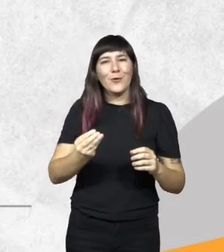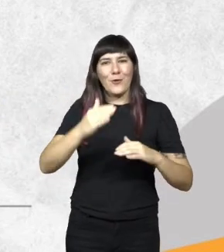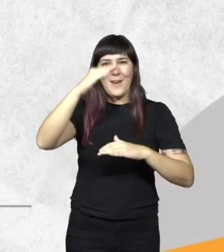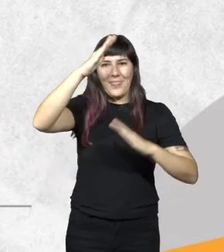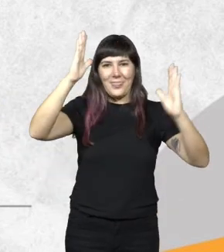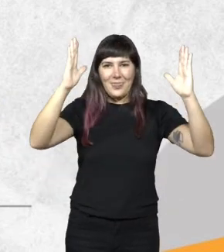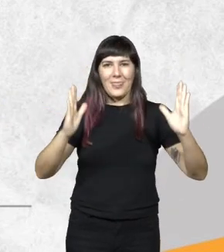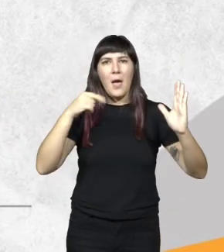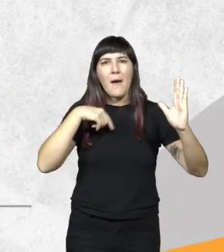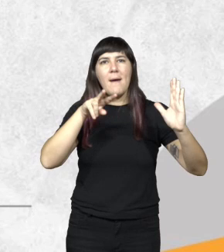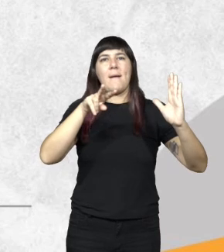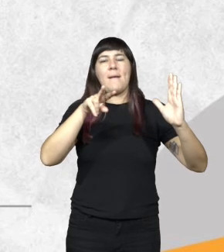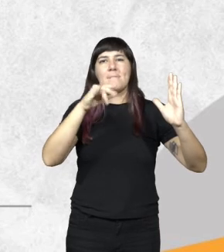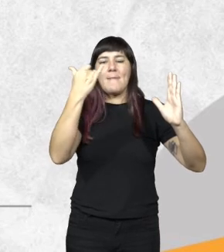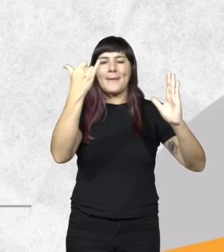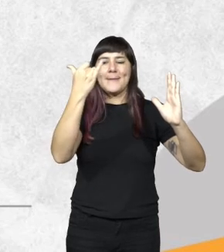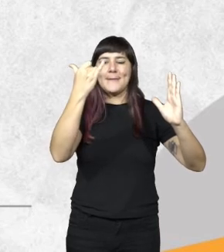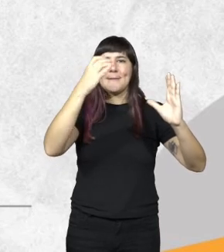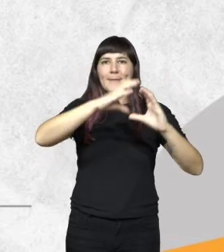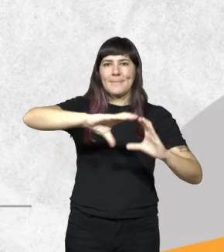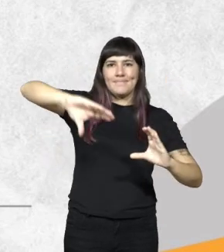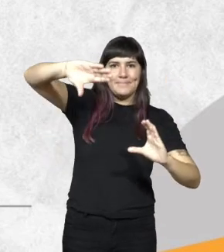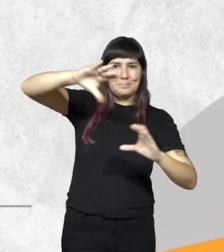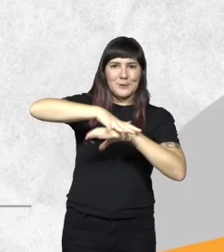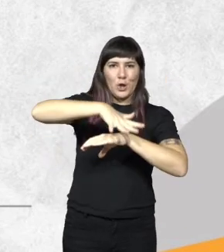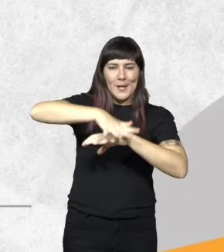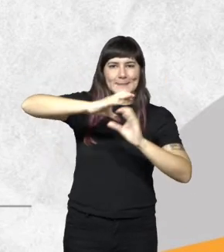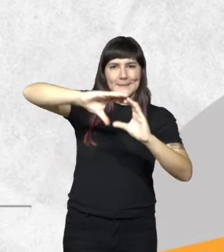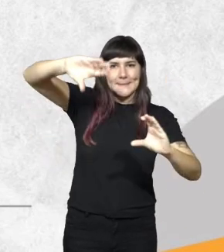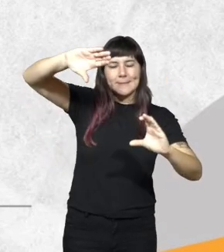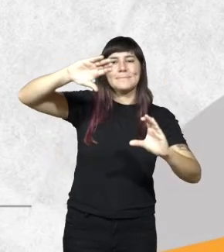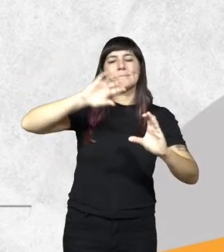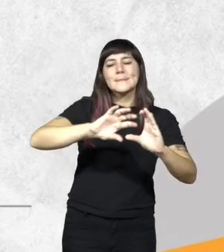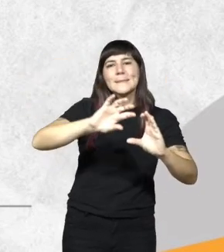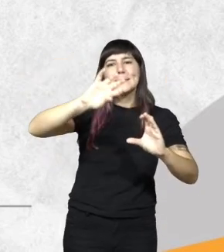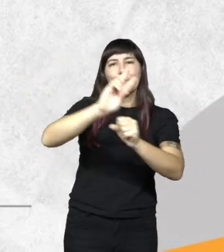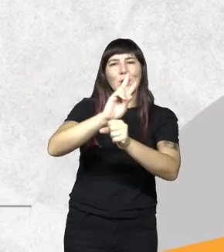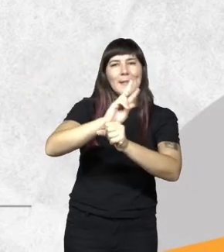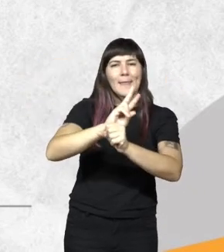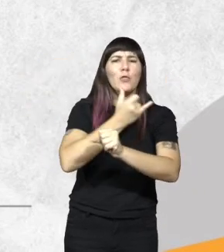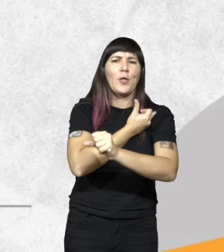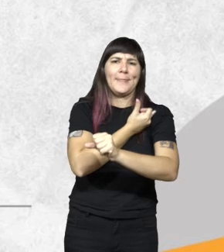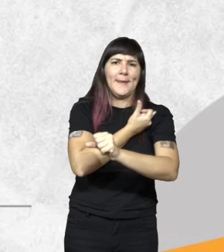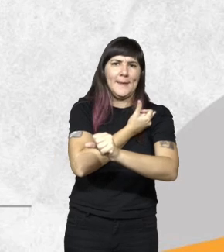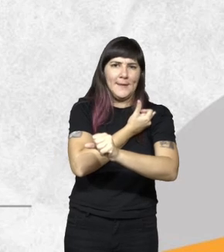están constituidas las áreas naturales protegidas donde se encuentran